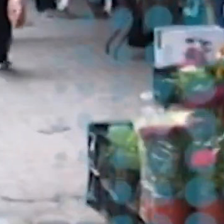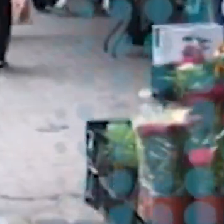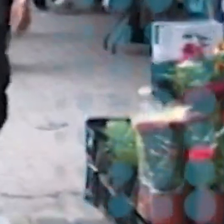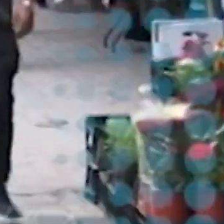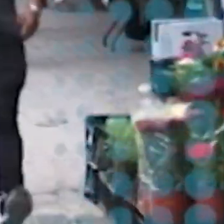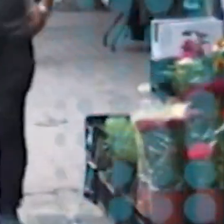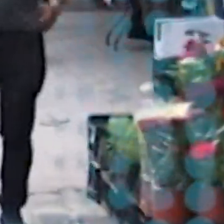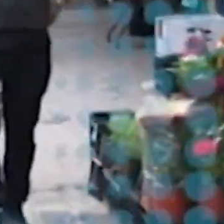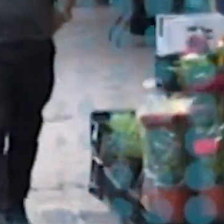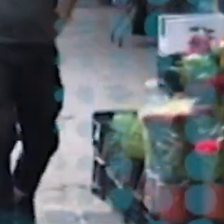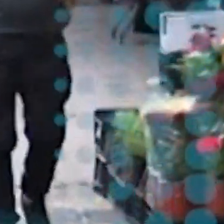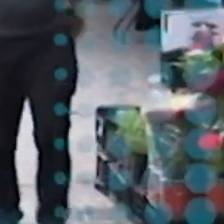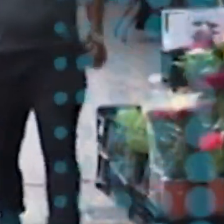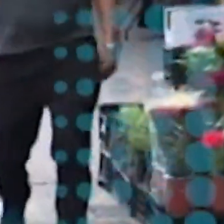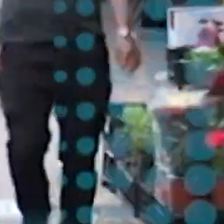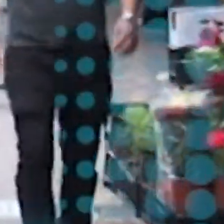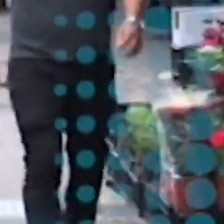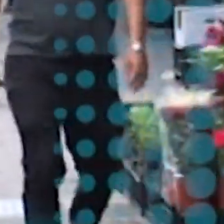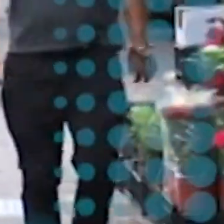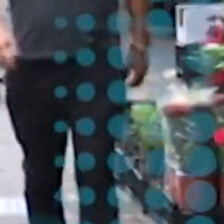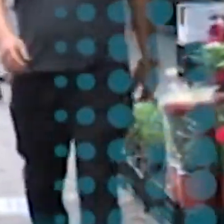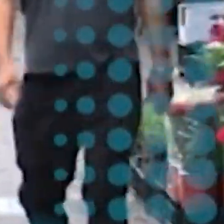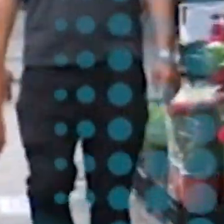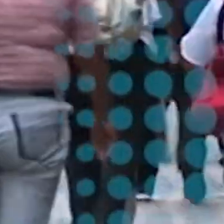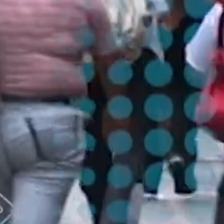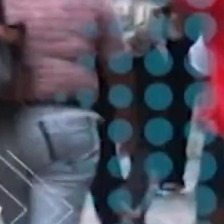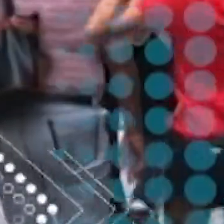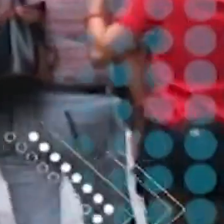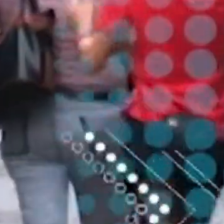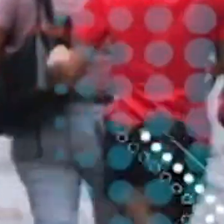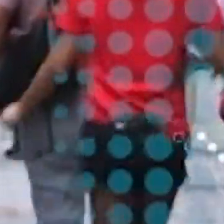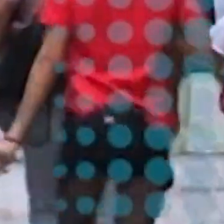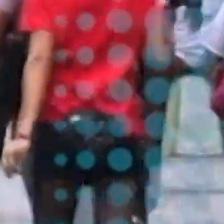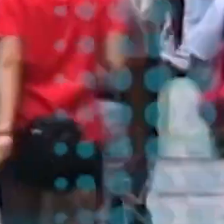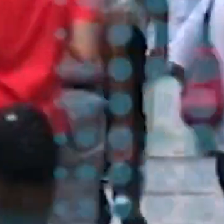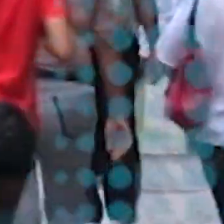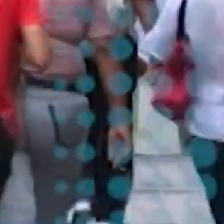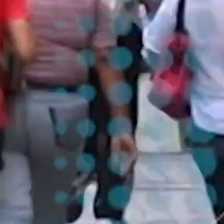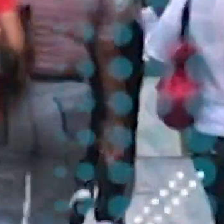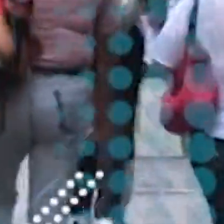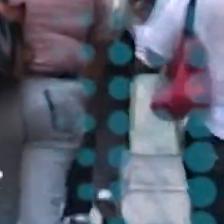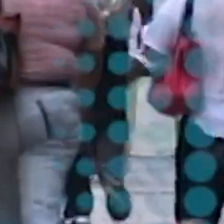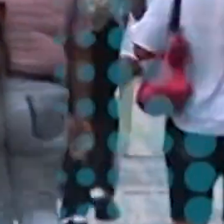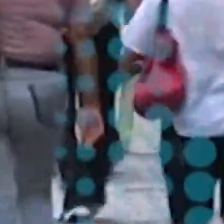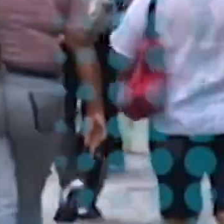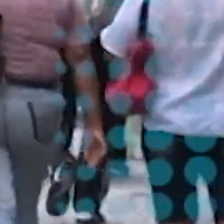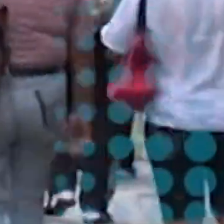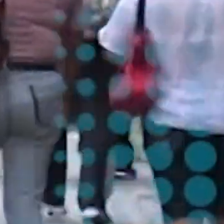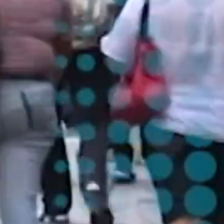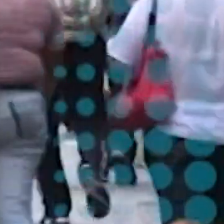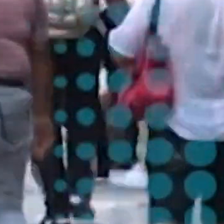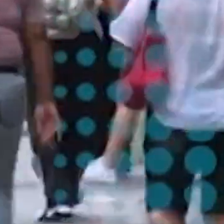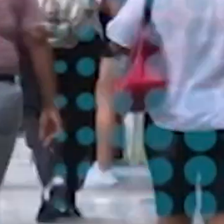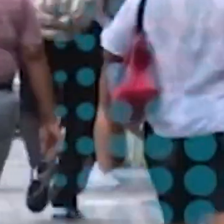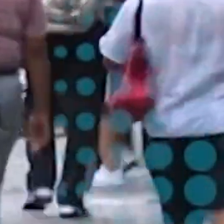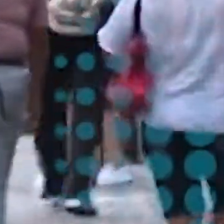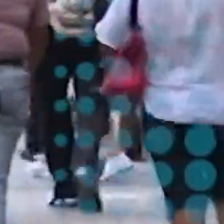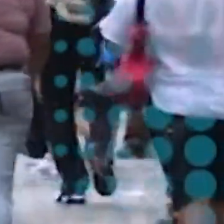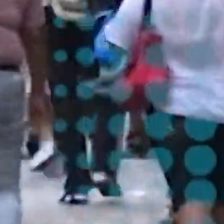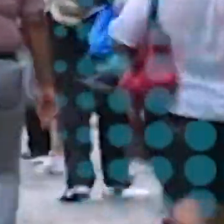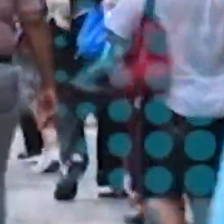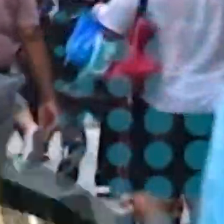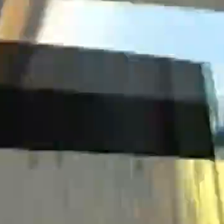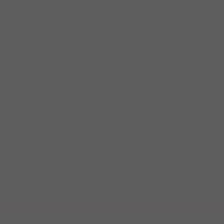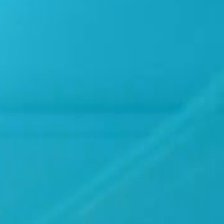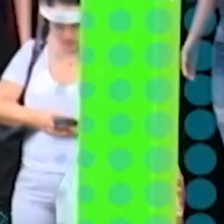El uso de mascarillas y caretas será obligatorio a partir de este sábado en restaurantes, transporte público y otros lugares que le detallamos en